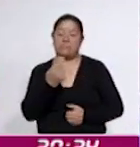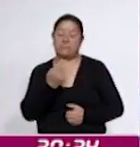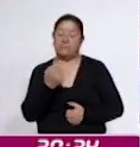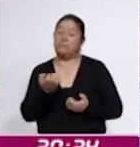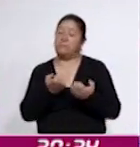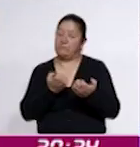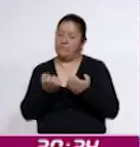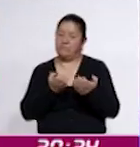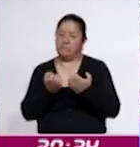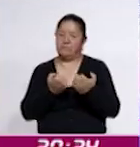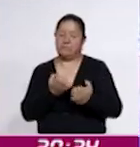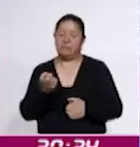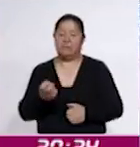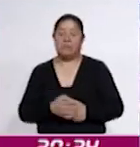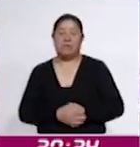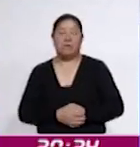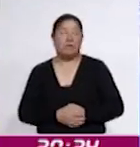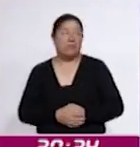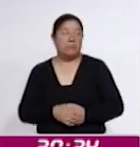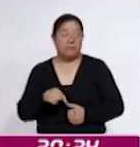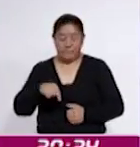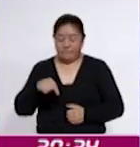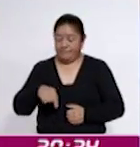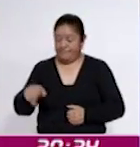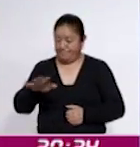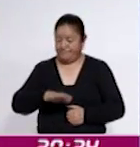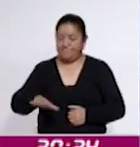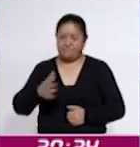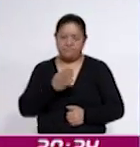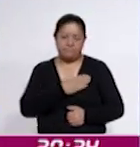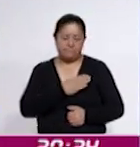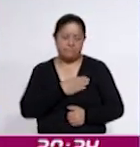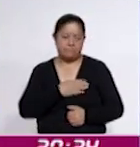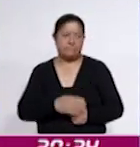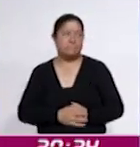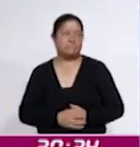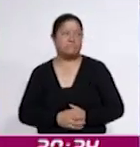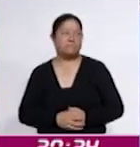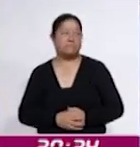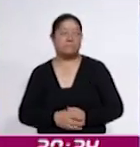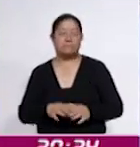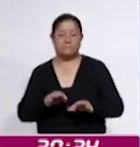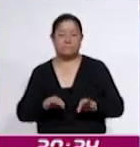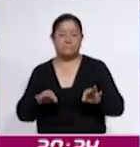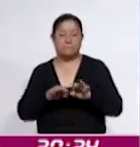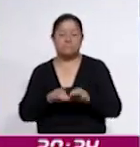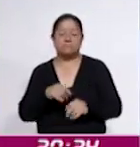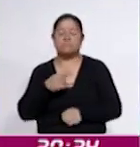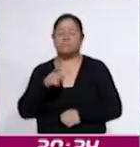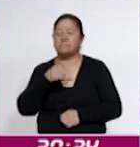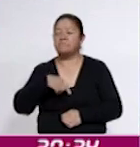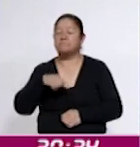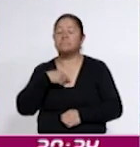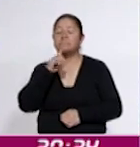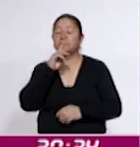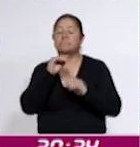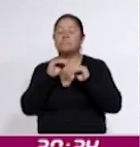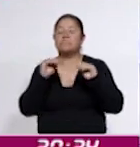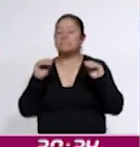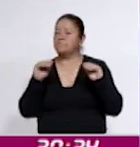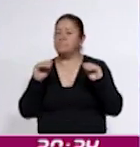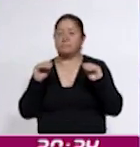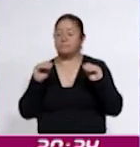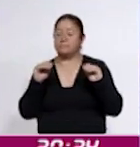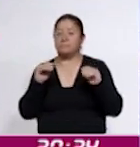para todo esto. Y eso creo que es bueno esto. La cuestión es no quedarse estáticos, ¿verdad? Porque si no, ya a nuestra edad